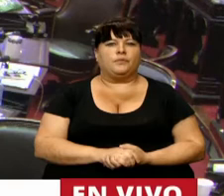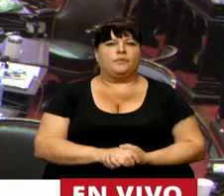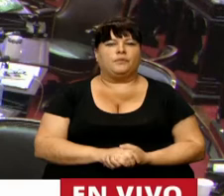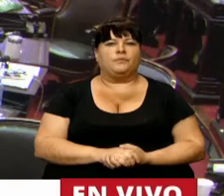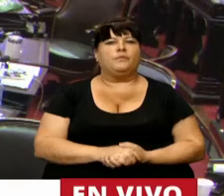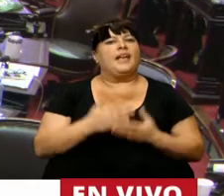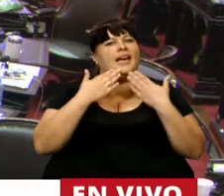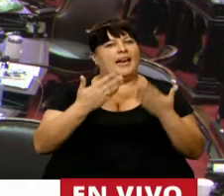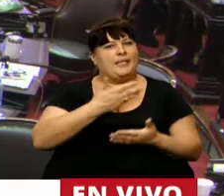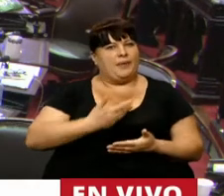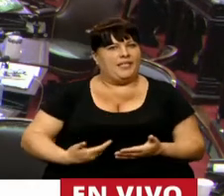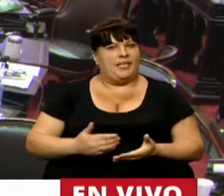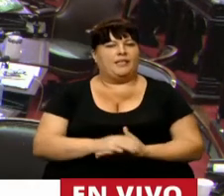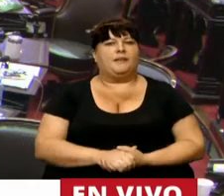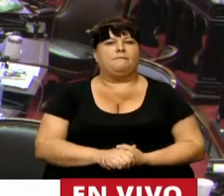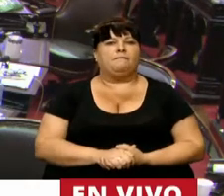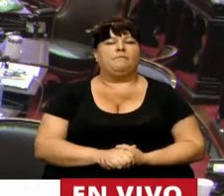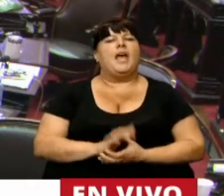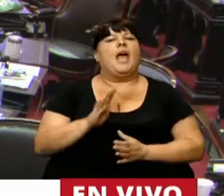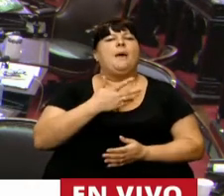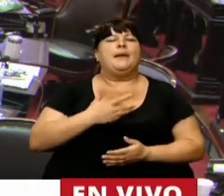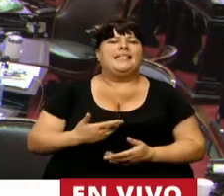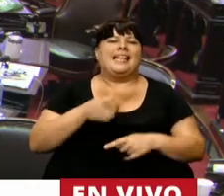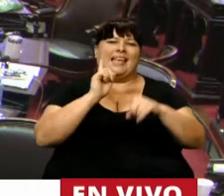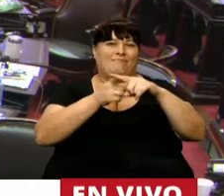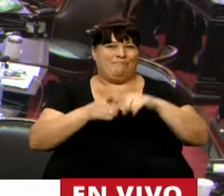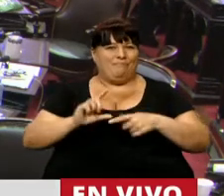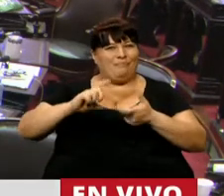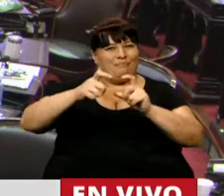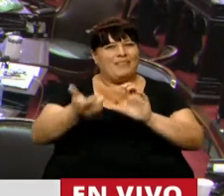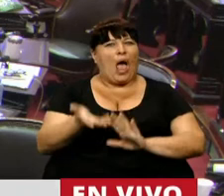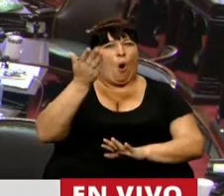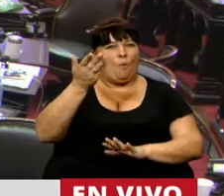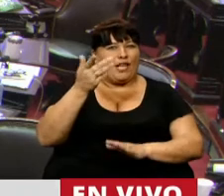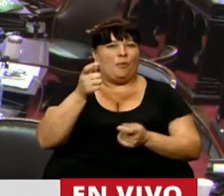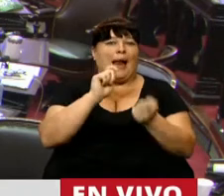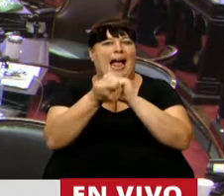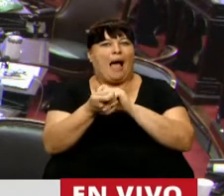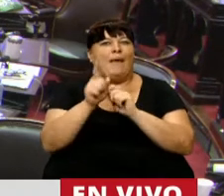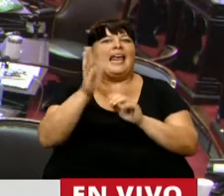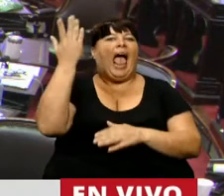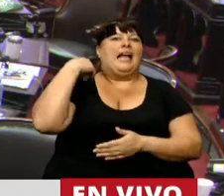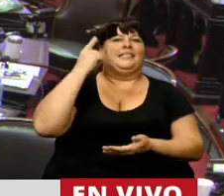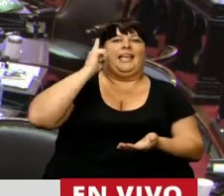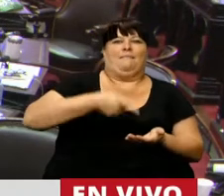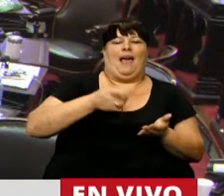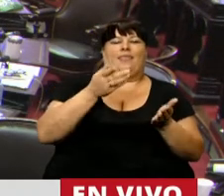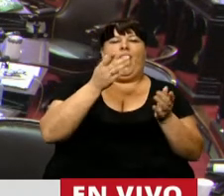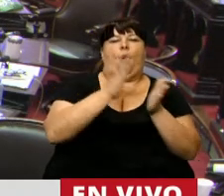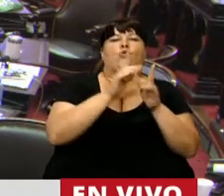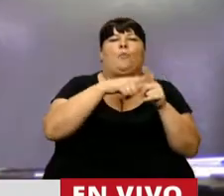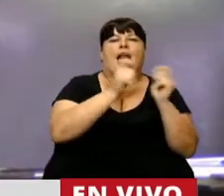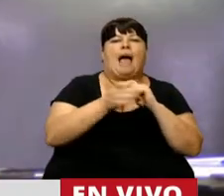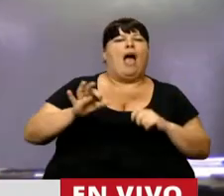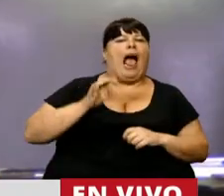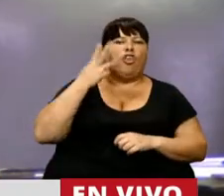Gracias, Presidente. Presidente, la fórmula de movilidad que viene a replanzar la que impuso, juntos por el cambio en